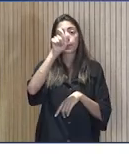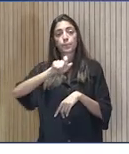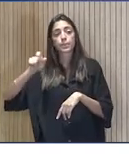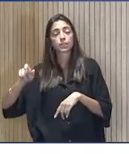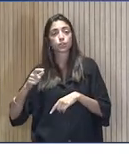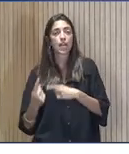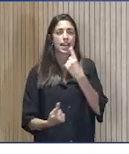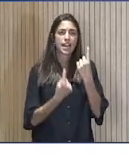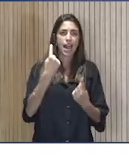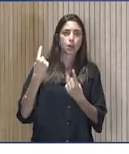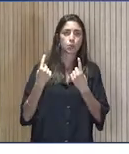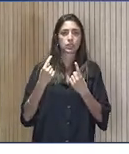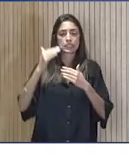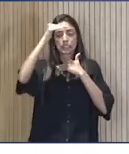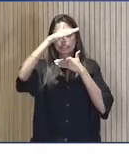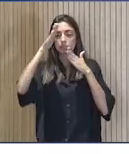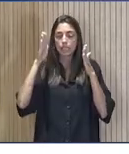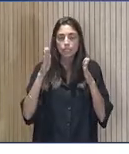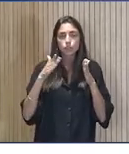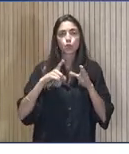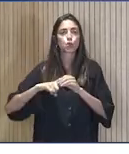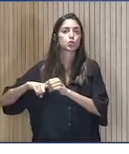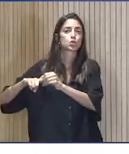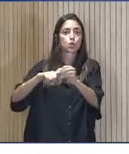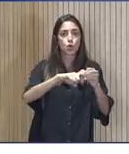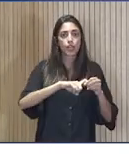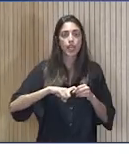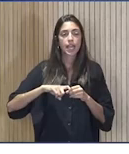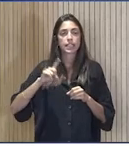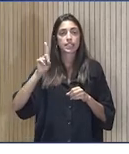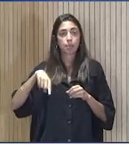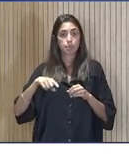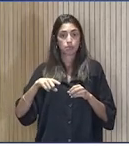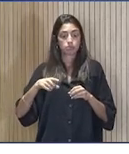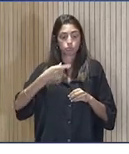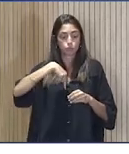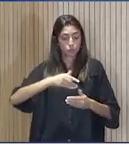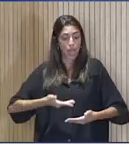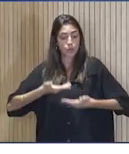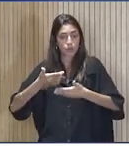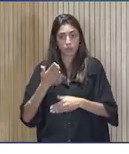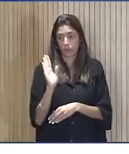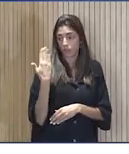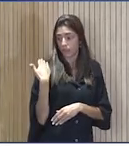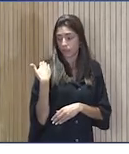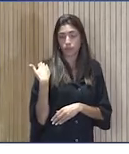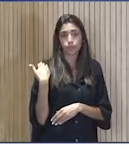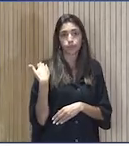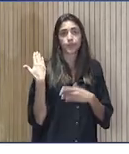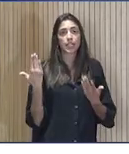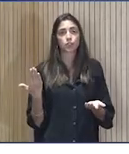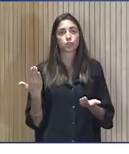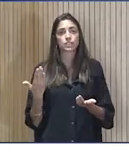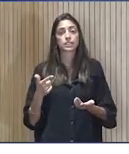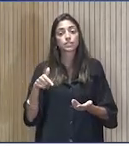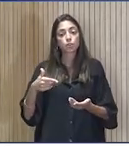reciben atención, solidaridad por parte nuestra son crecientes y esto es parte de lo